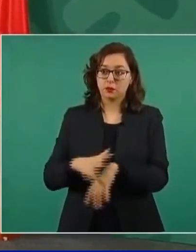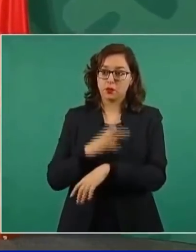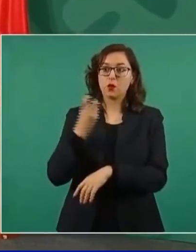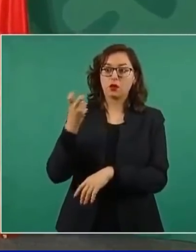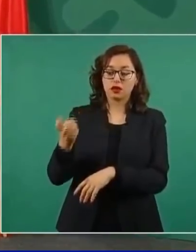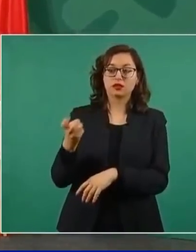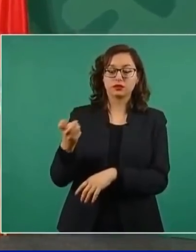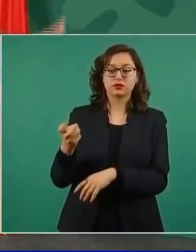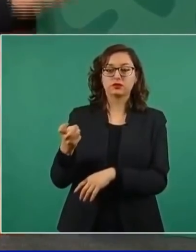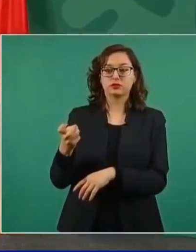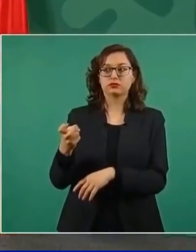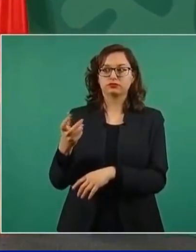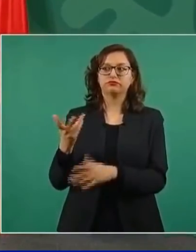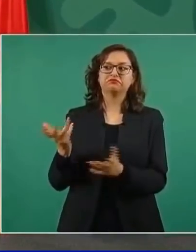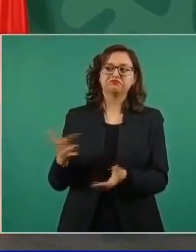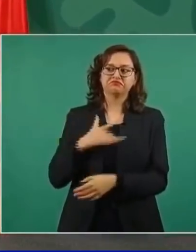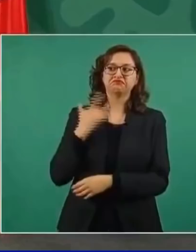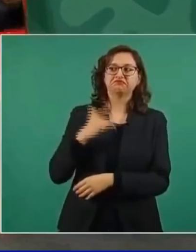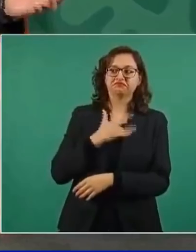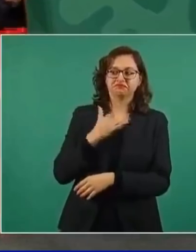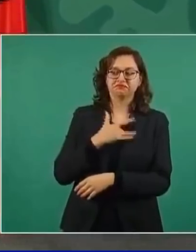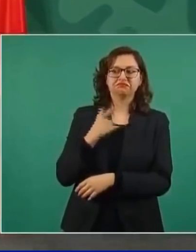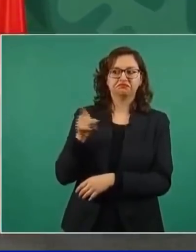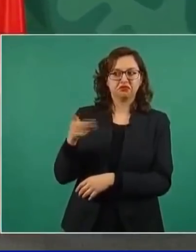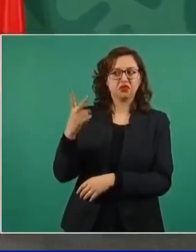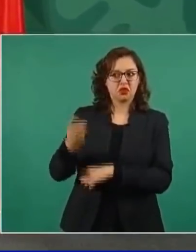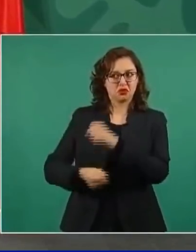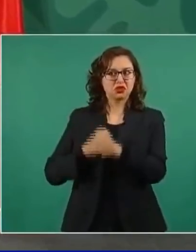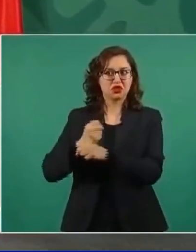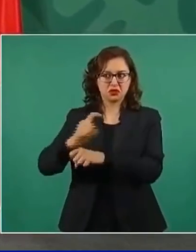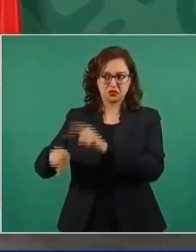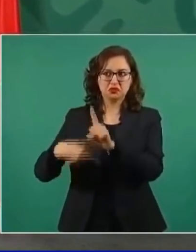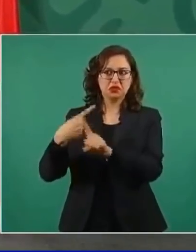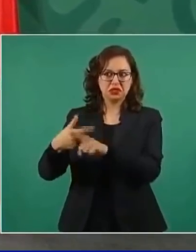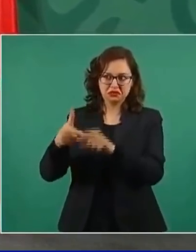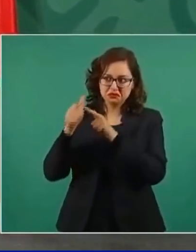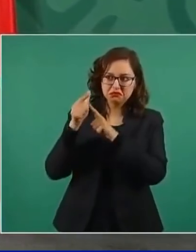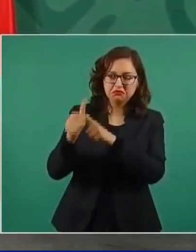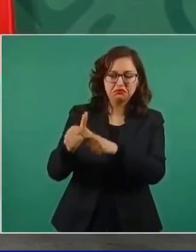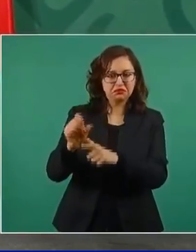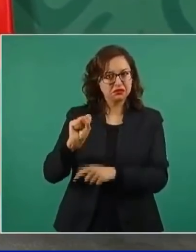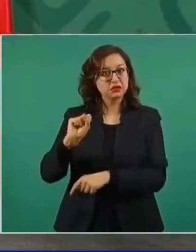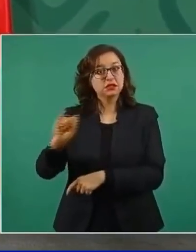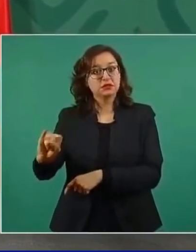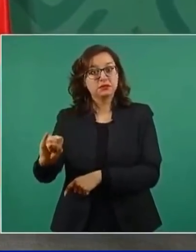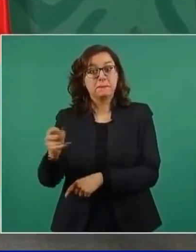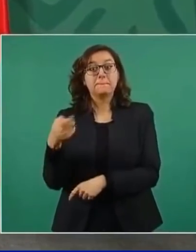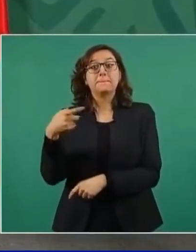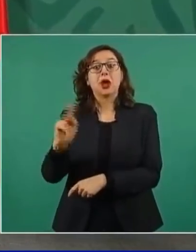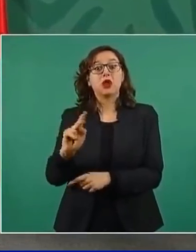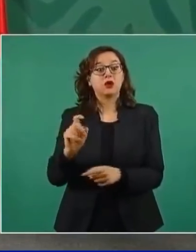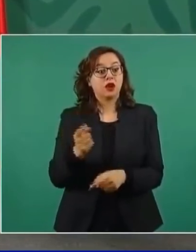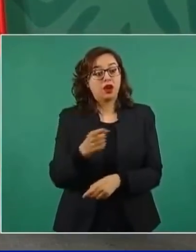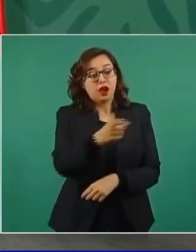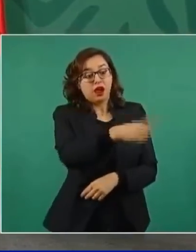Toda una campaña en contra, hablando de que